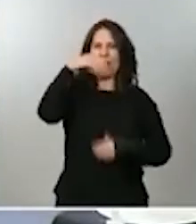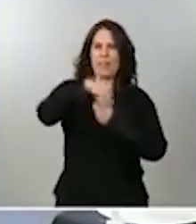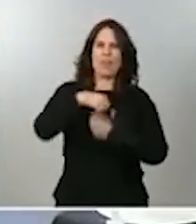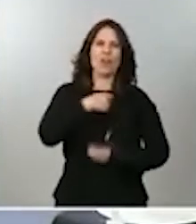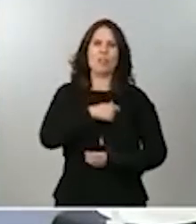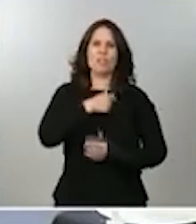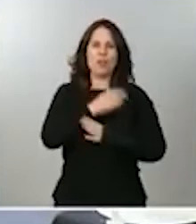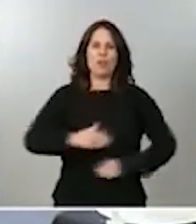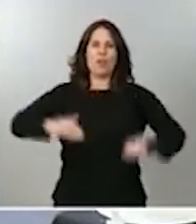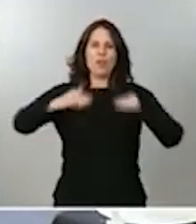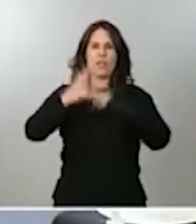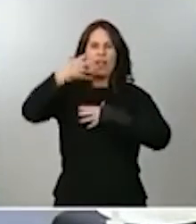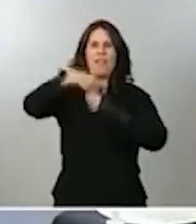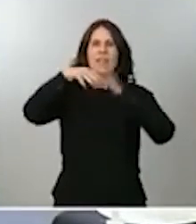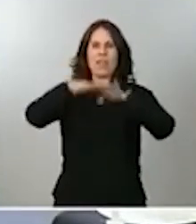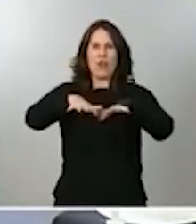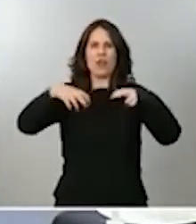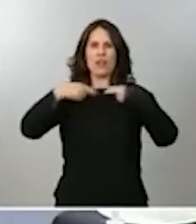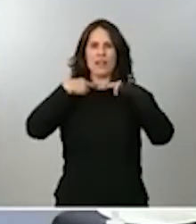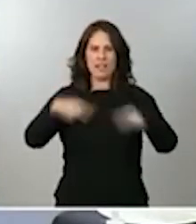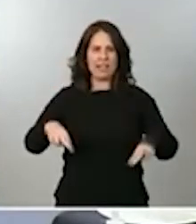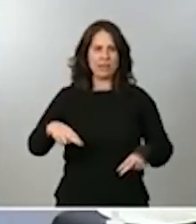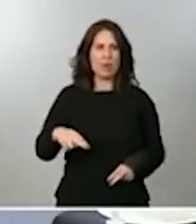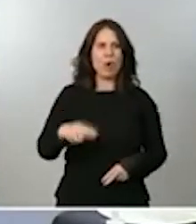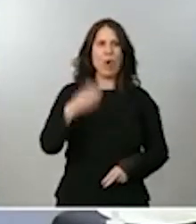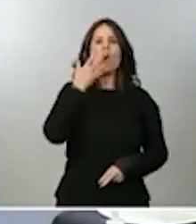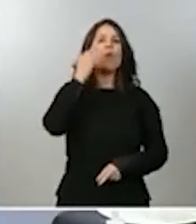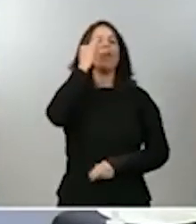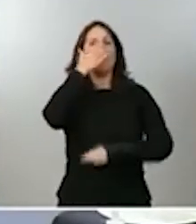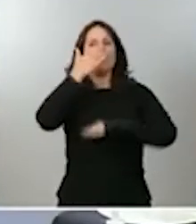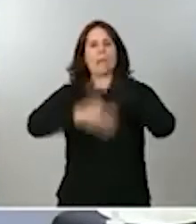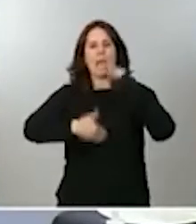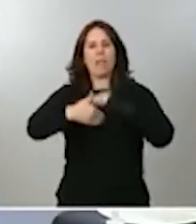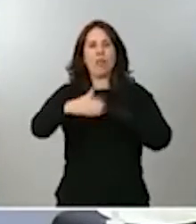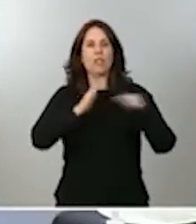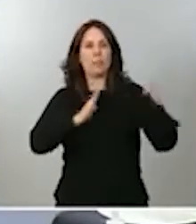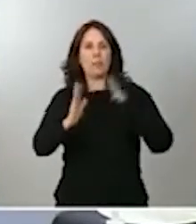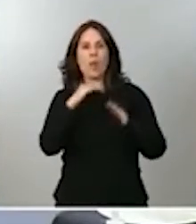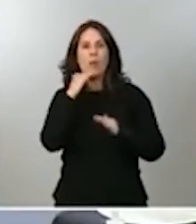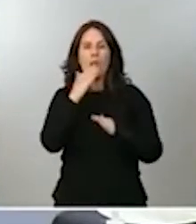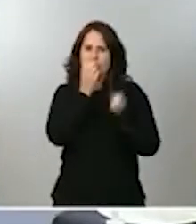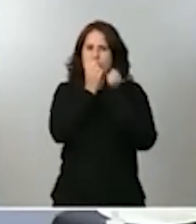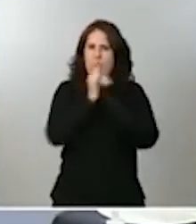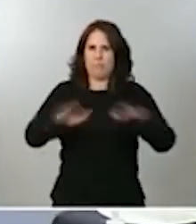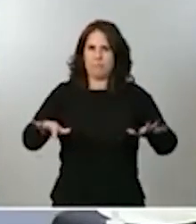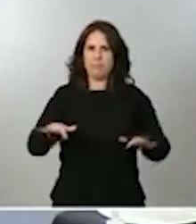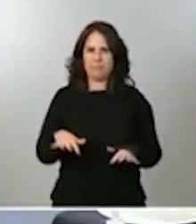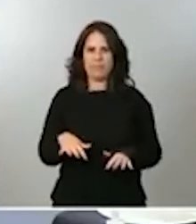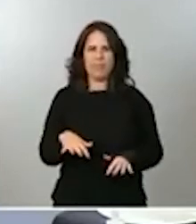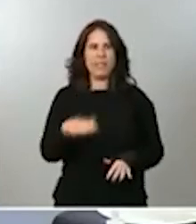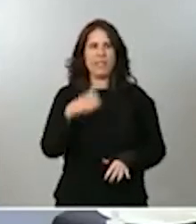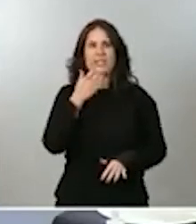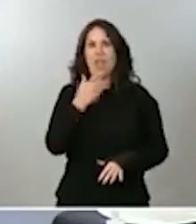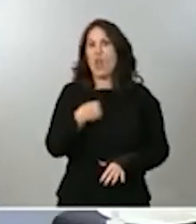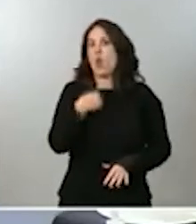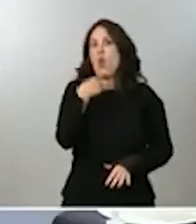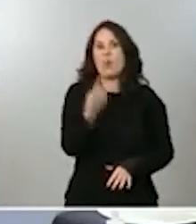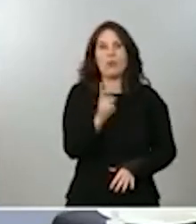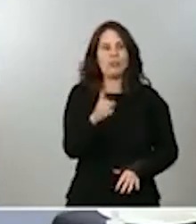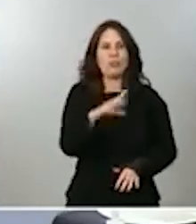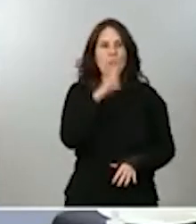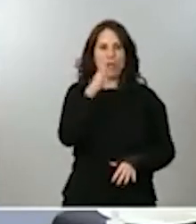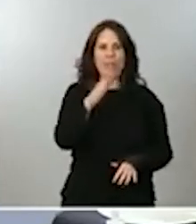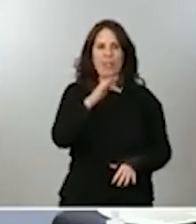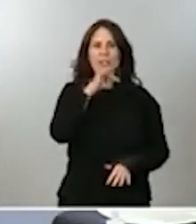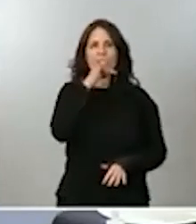los Diputados. Cuando tengamos algún plazo temporal, pues se lo haremos saber. Si no lo hemos comunicado es precisamente porque aún están en proceso de